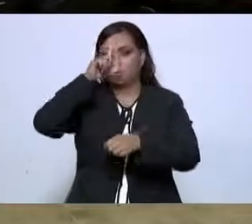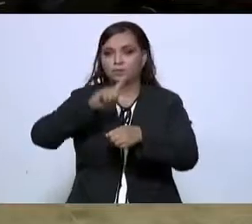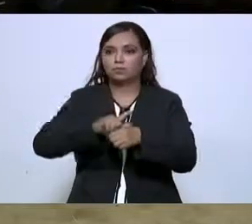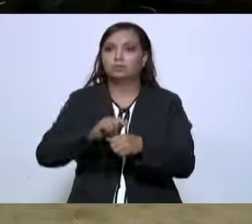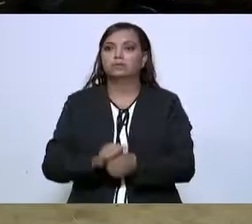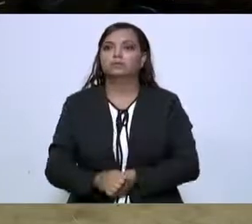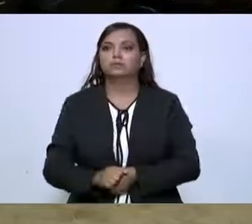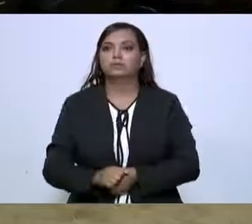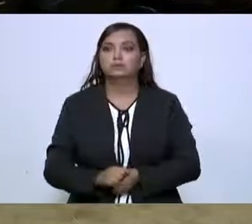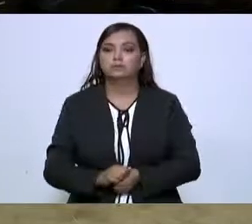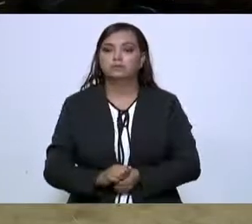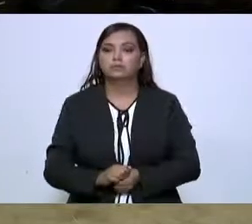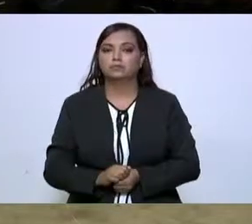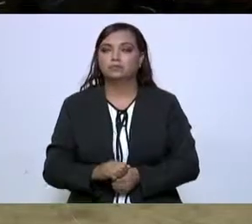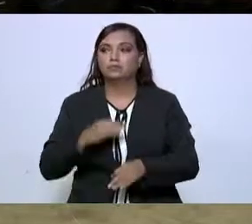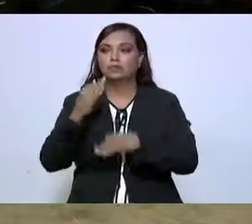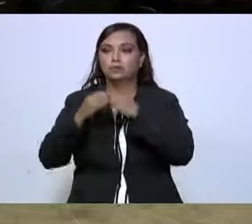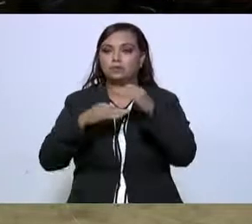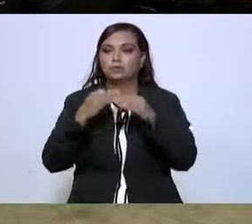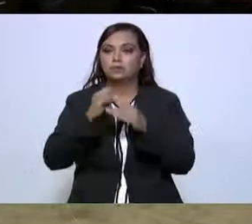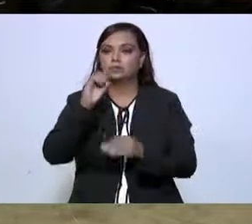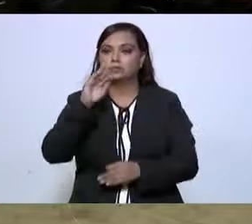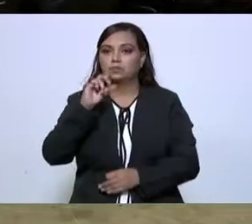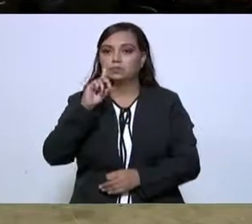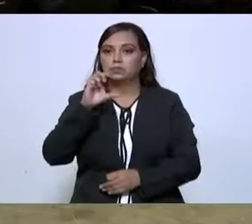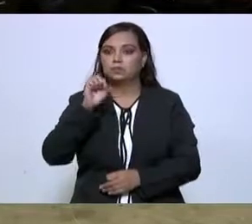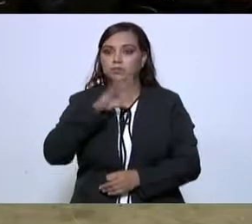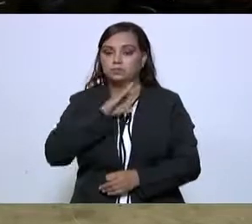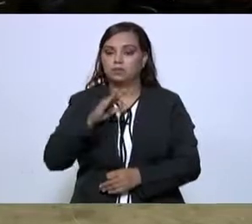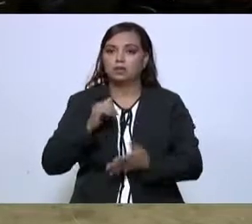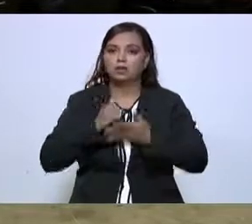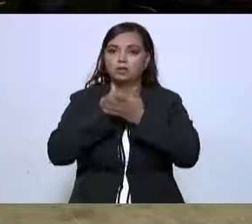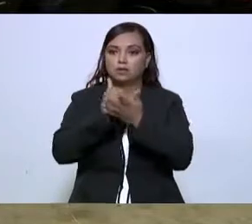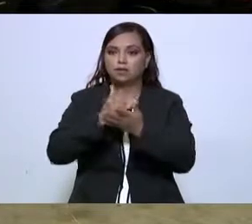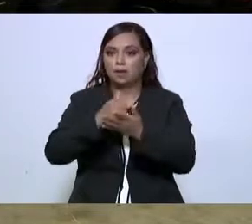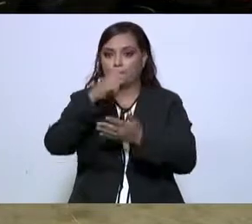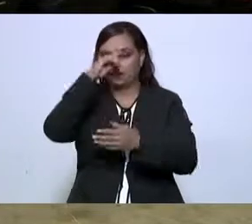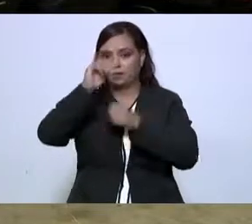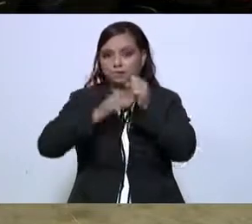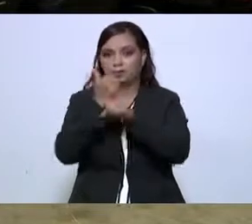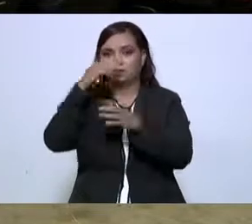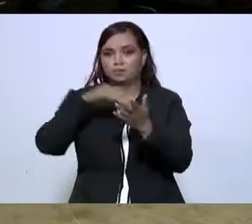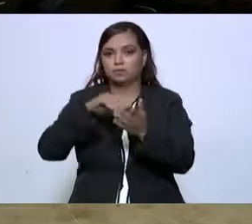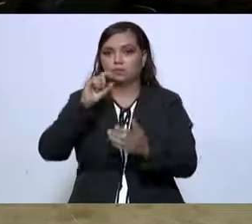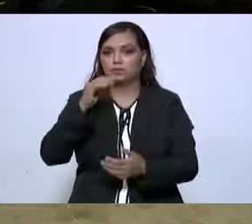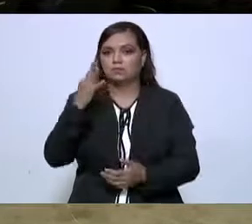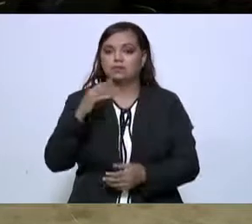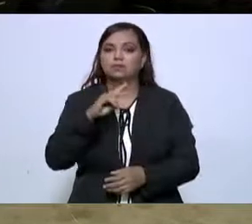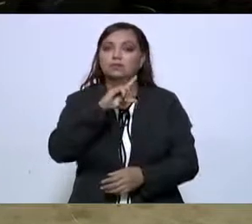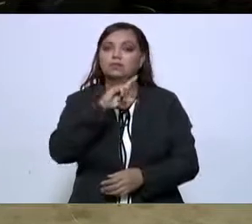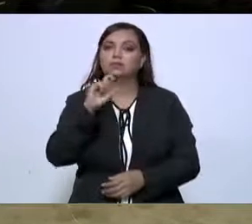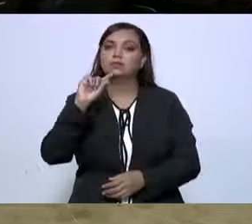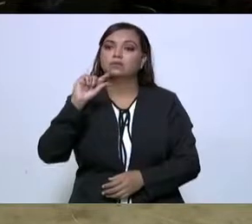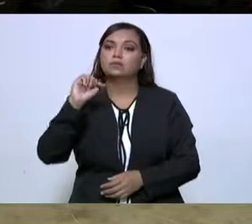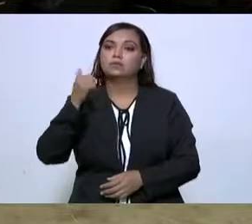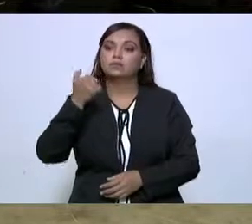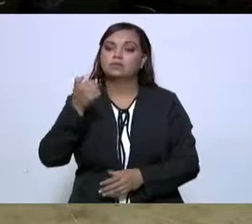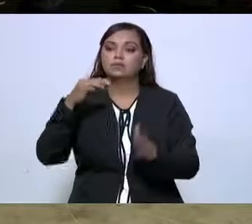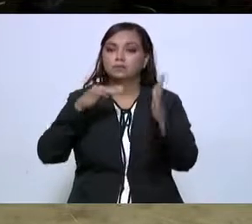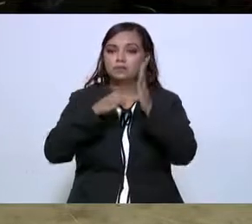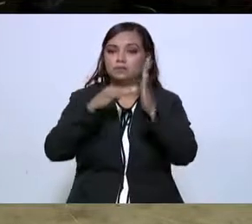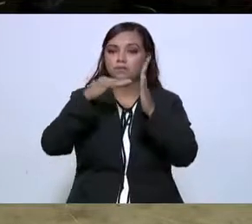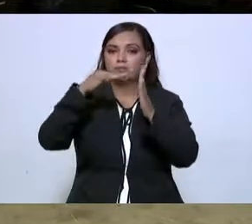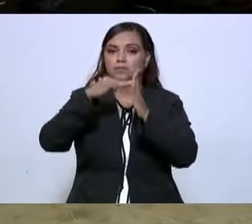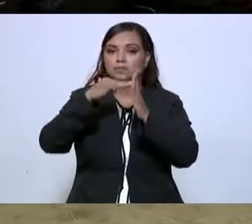Por cuánto hace a los subsidios, se prevé un monto para 2023 de 176 millones